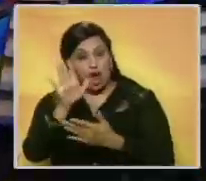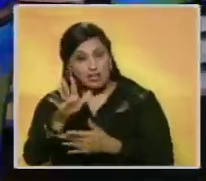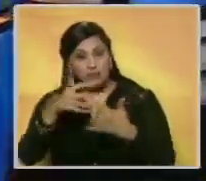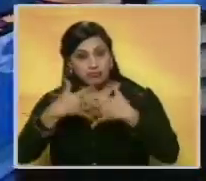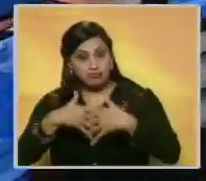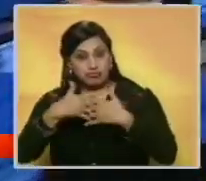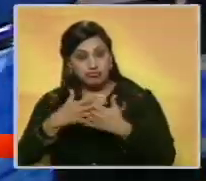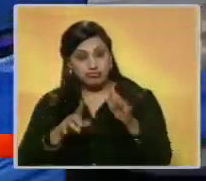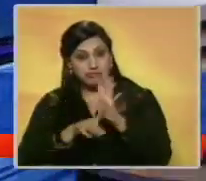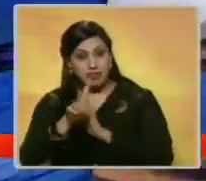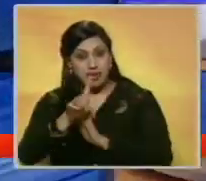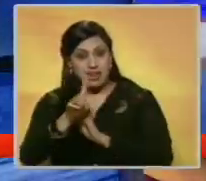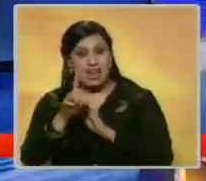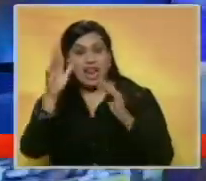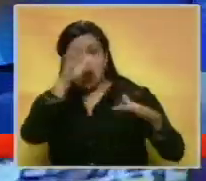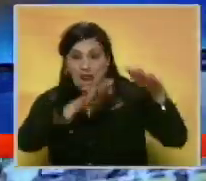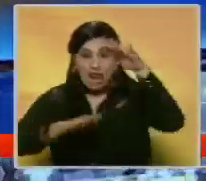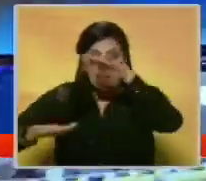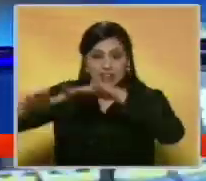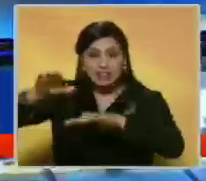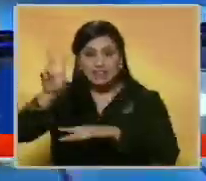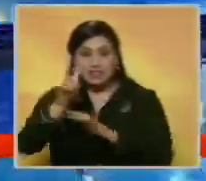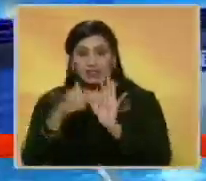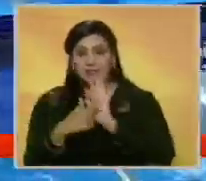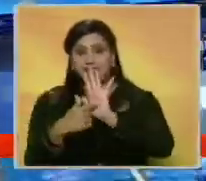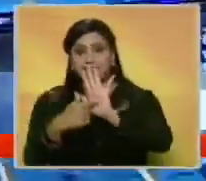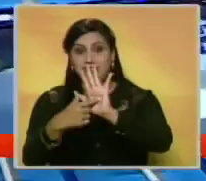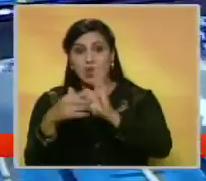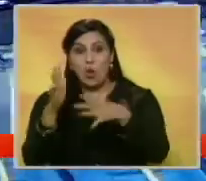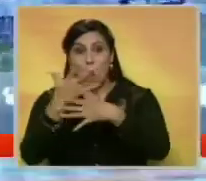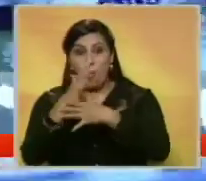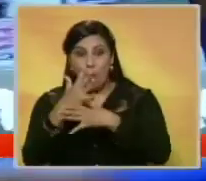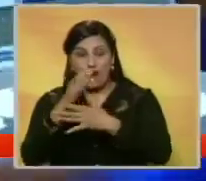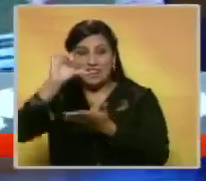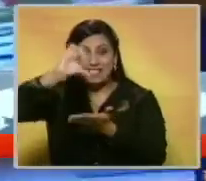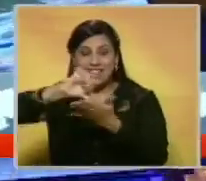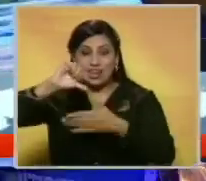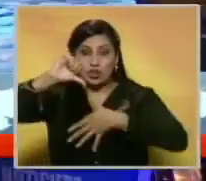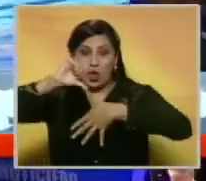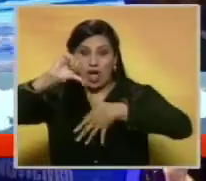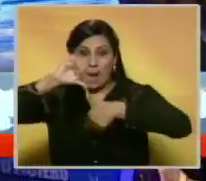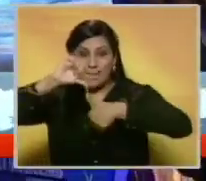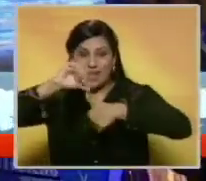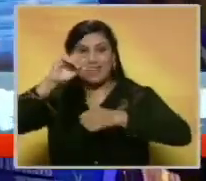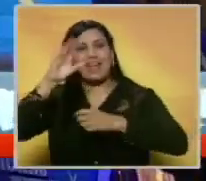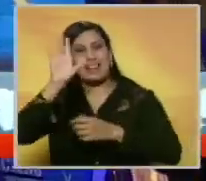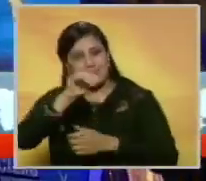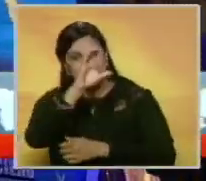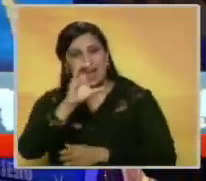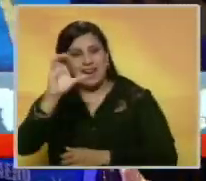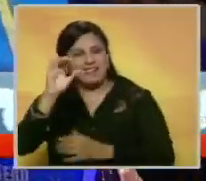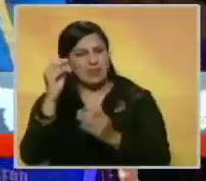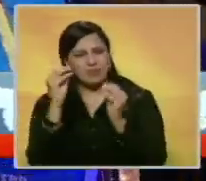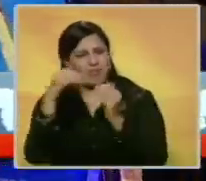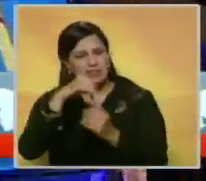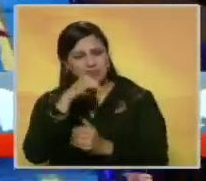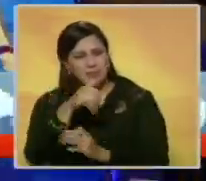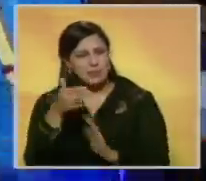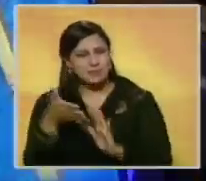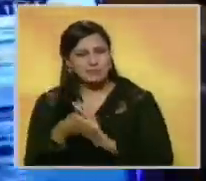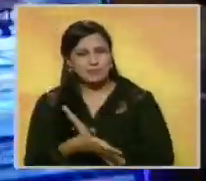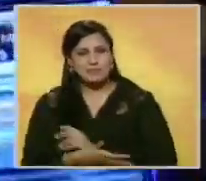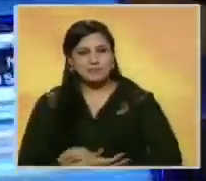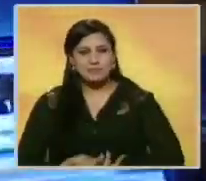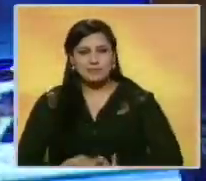productiva. La natación venezolana se lució en los Juegos Centroamericanos y del Caribe. En breve los detalles.